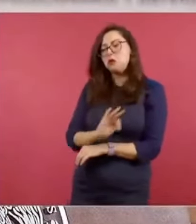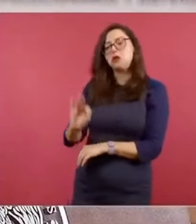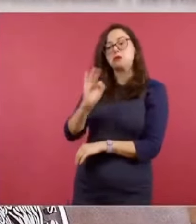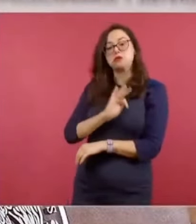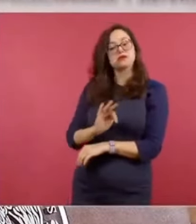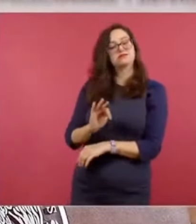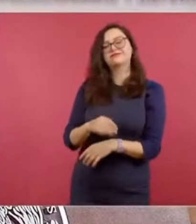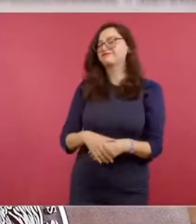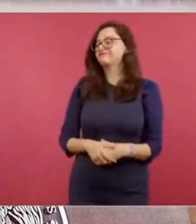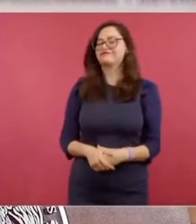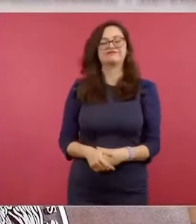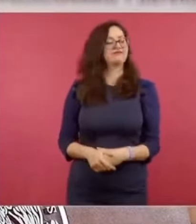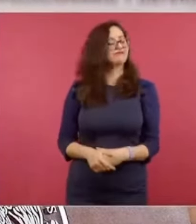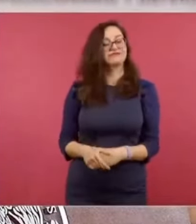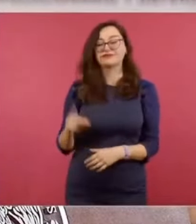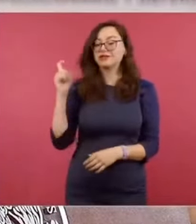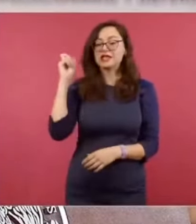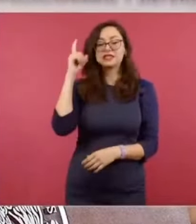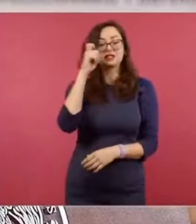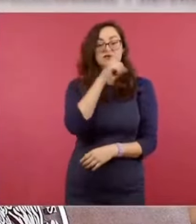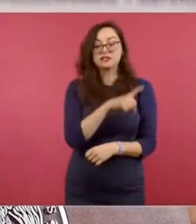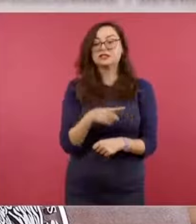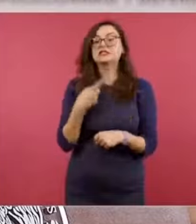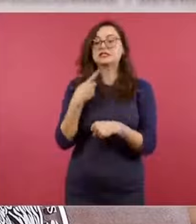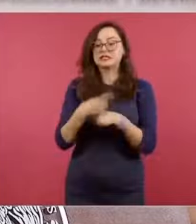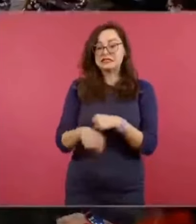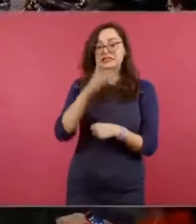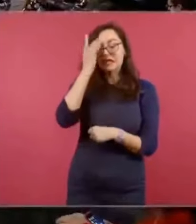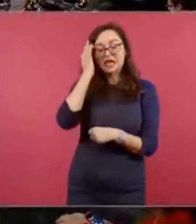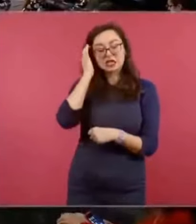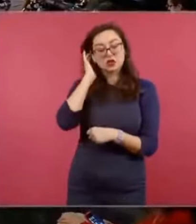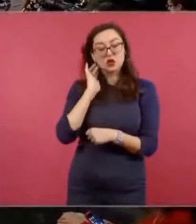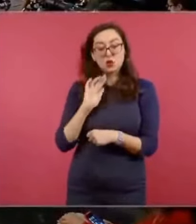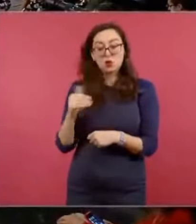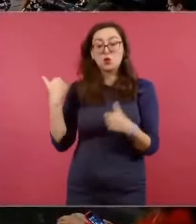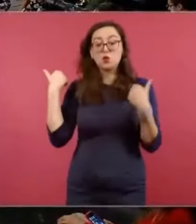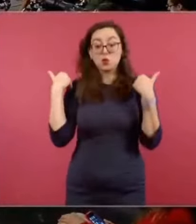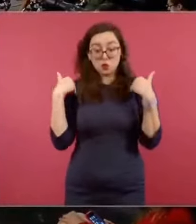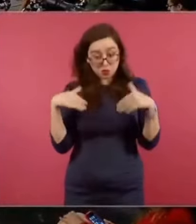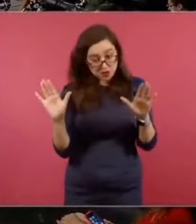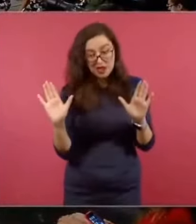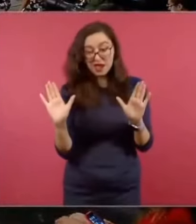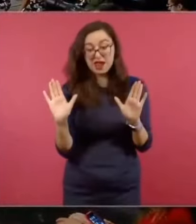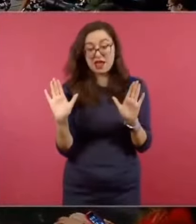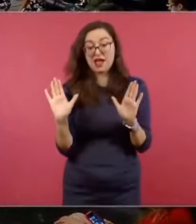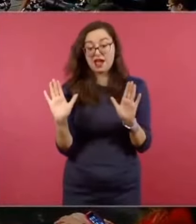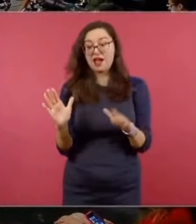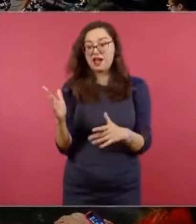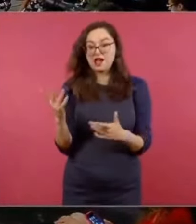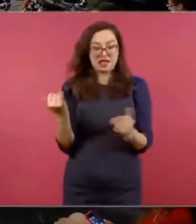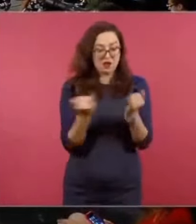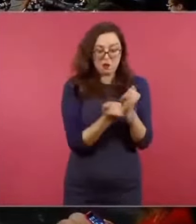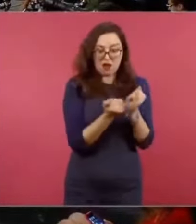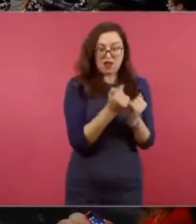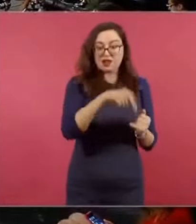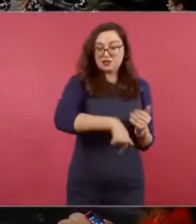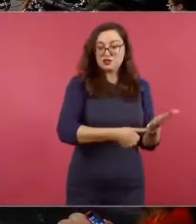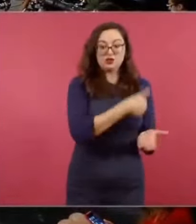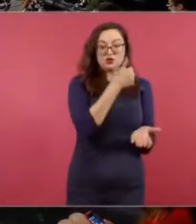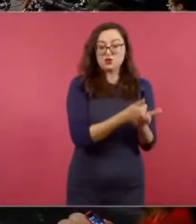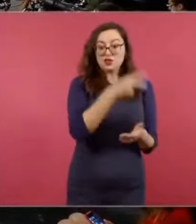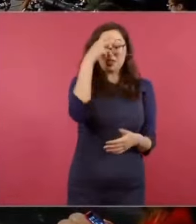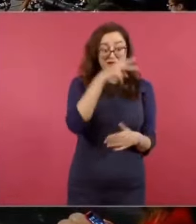predecir. Entonces, los daños iban a ser seguramente, como se menciona, parecidos a estos o mayores y